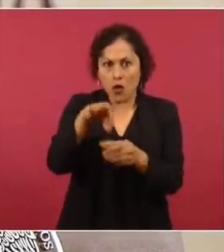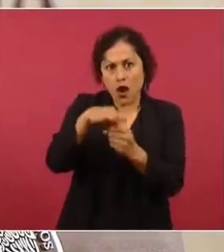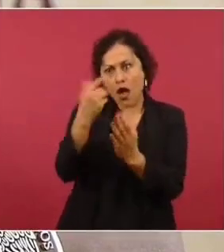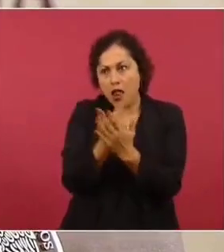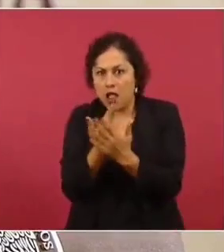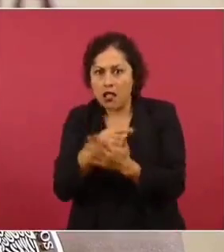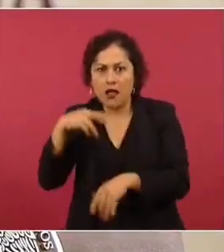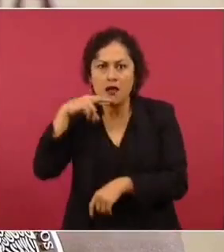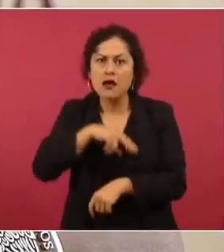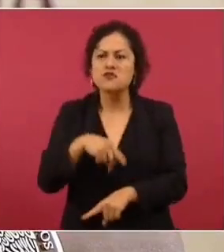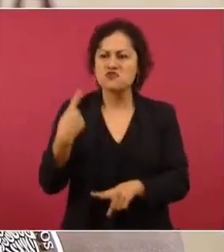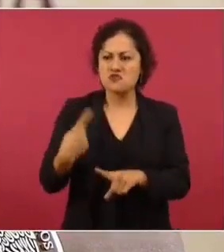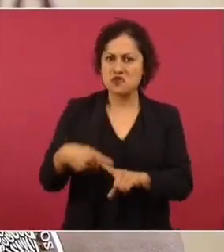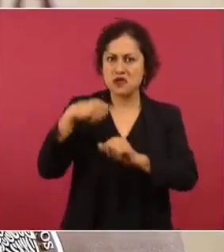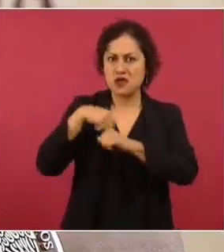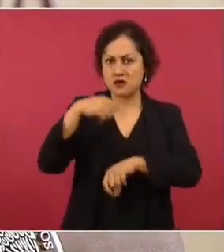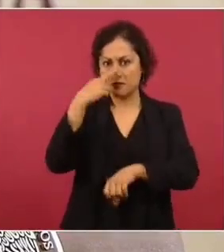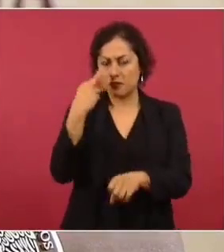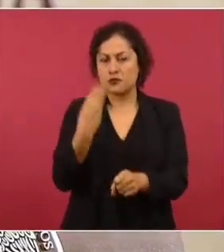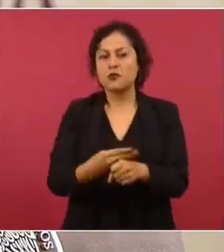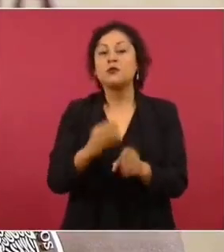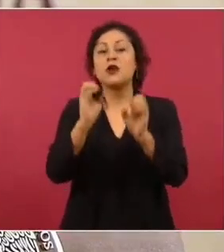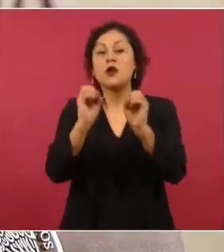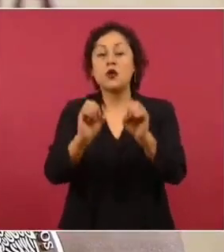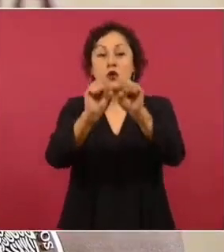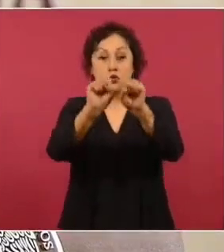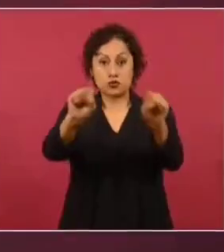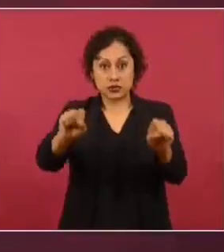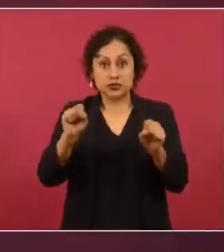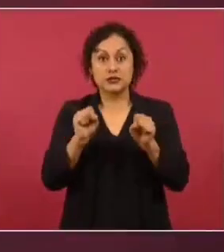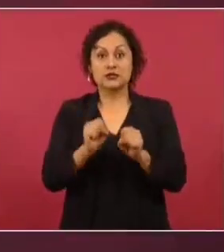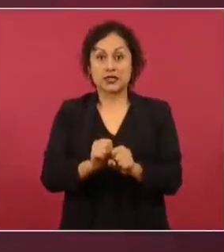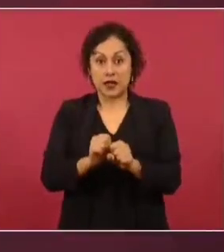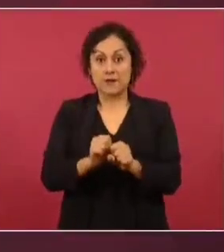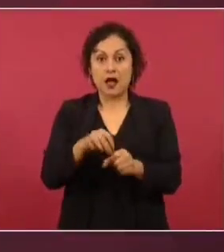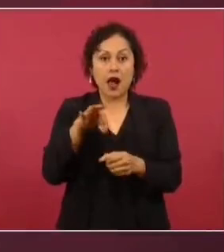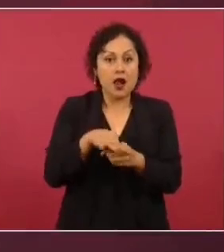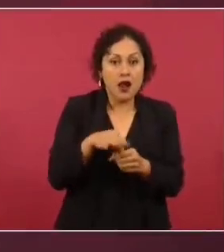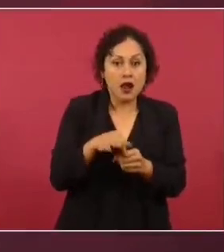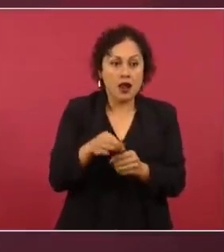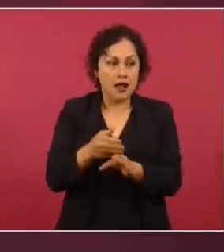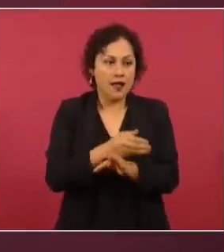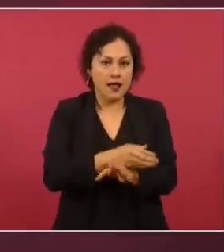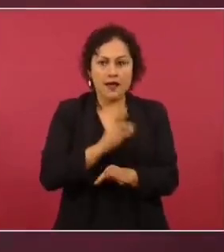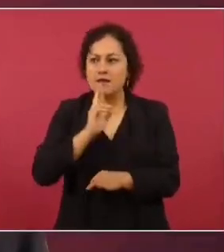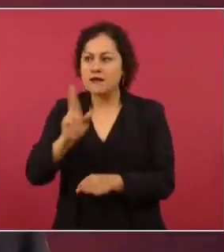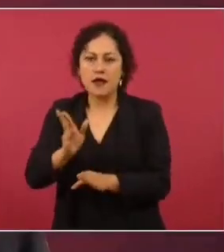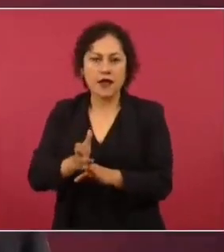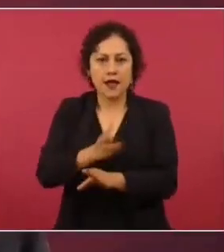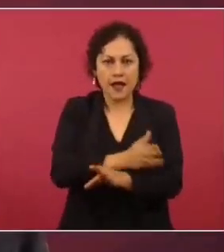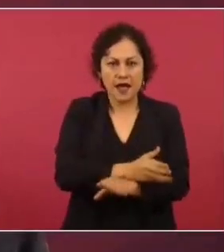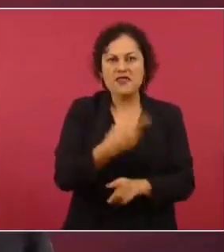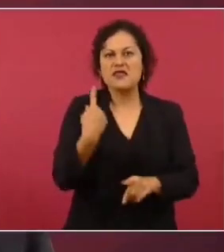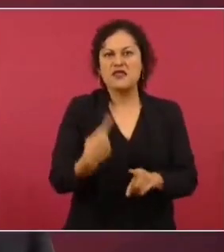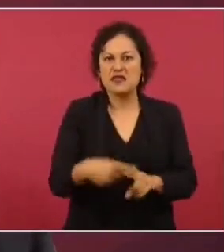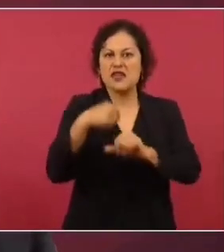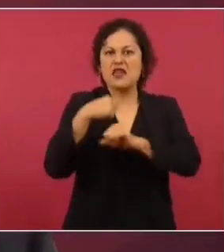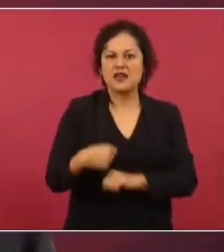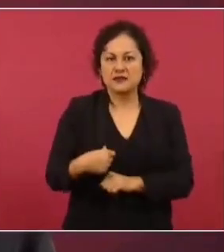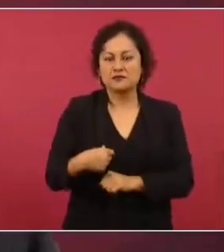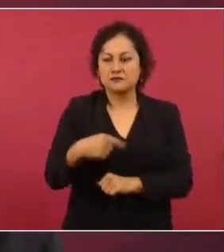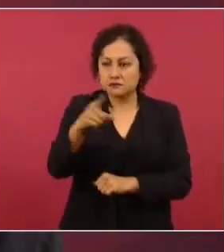o cómo va a funcionar el sistema preliminar de resultados electorales. Yo les diría a todos aquellos